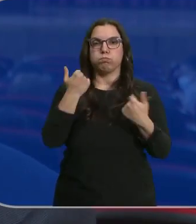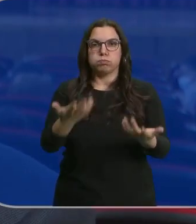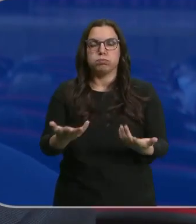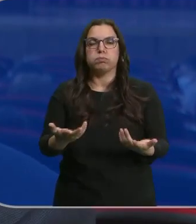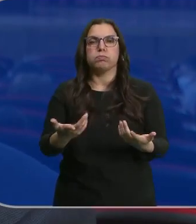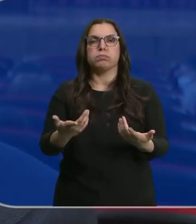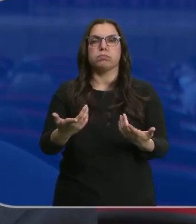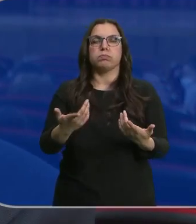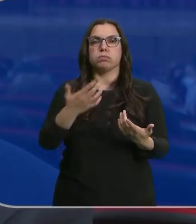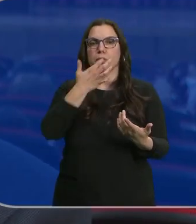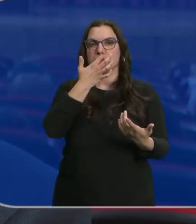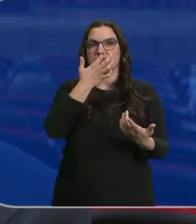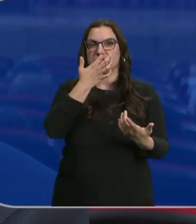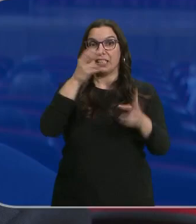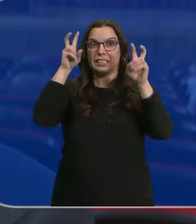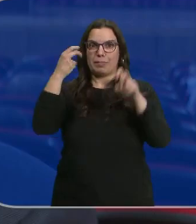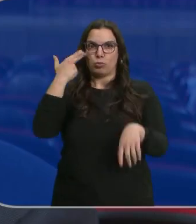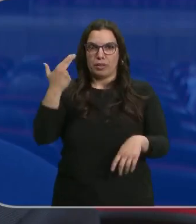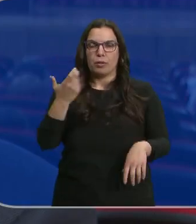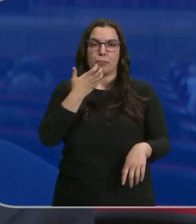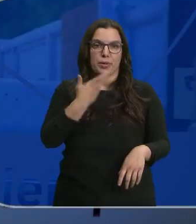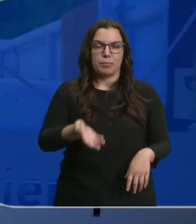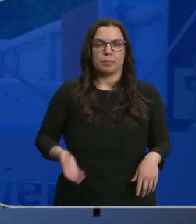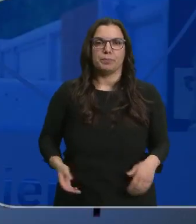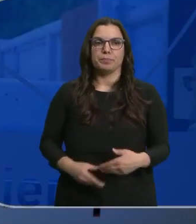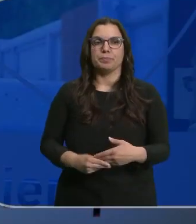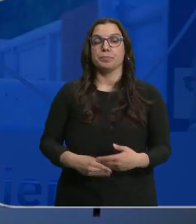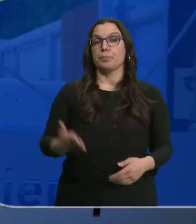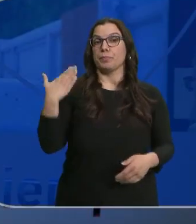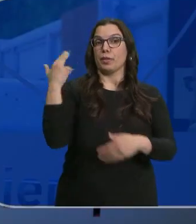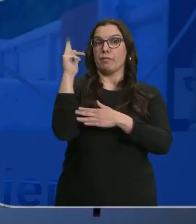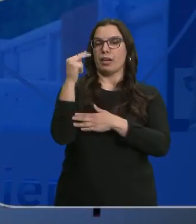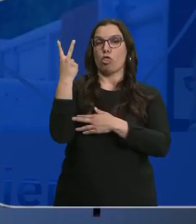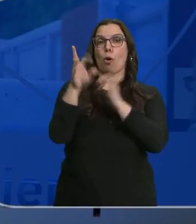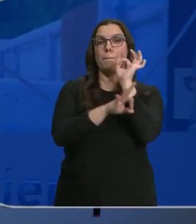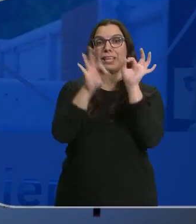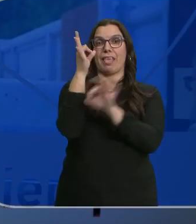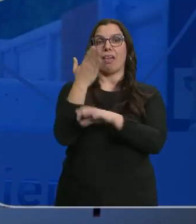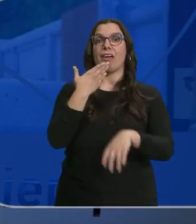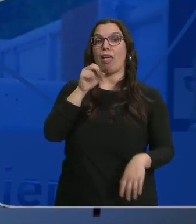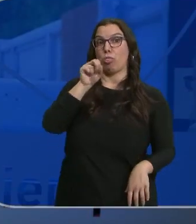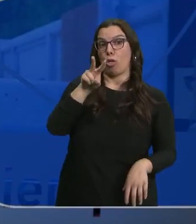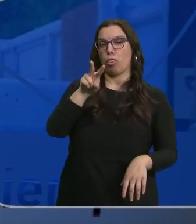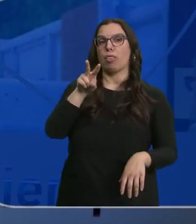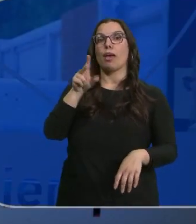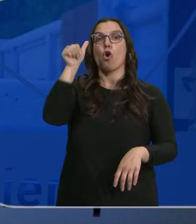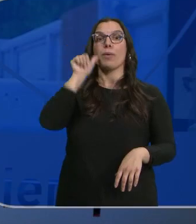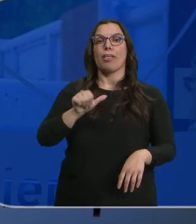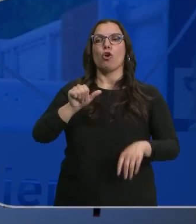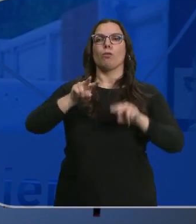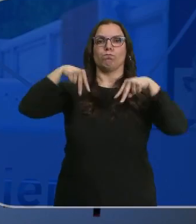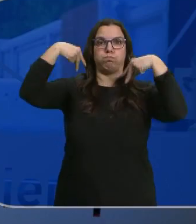los temas de suicidio. El pasado viernes dos mellizas de 12 años perdieron la vida en Oviedo.